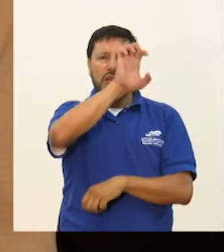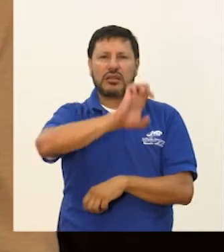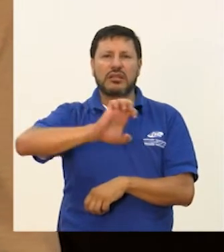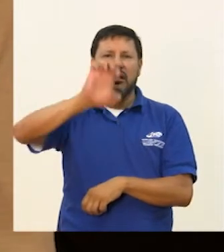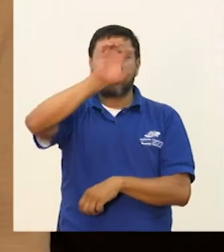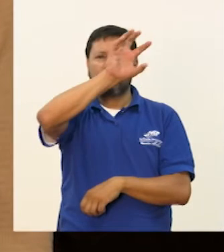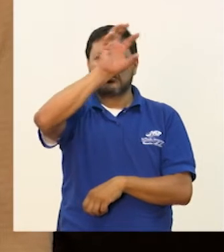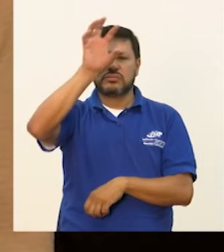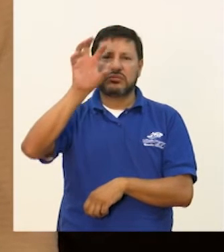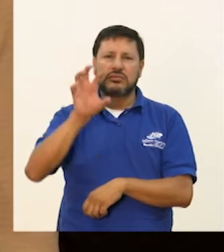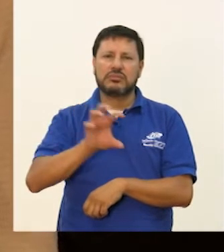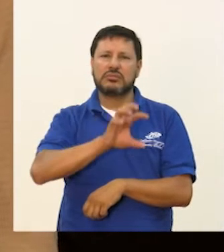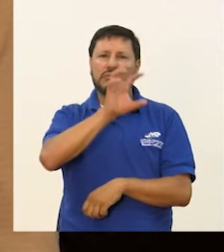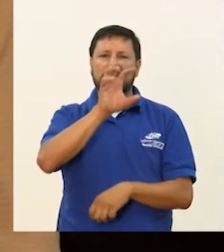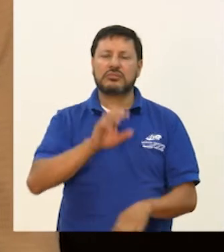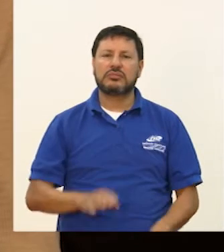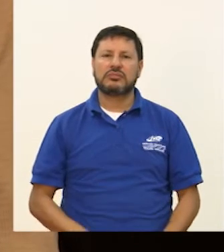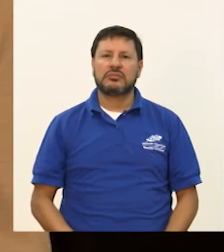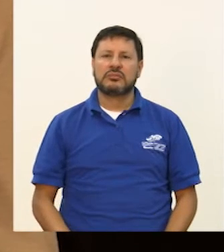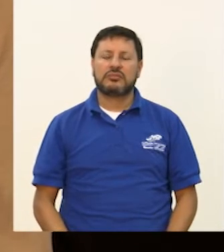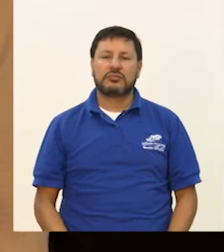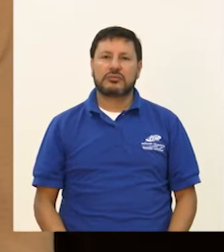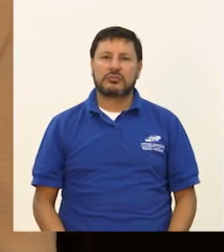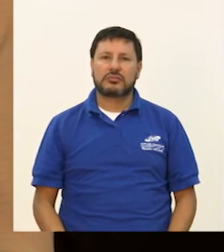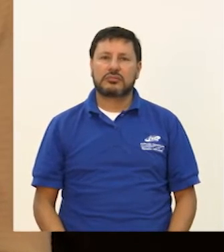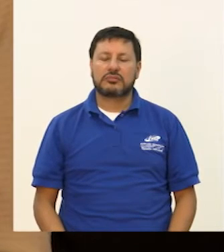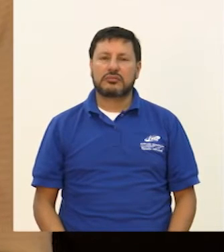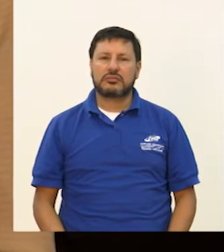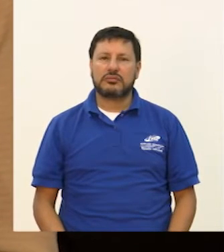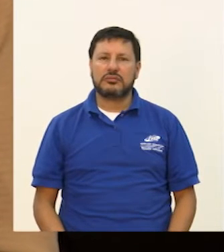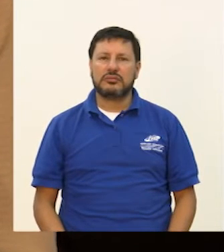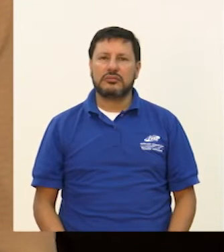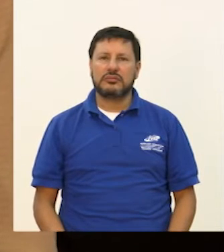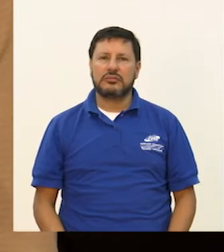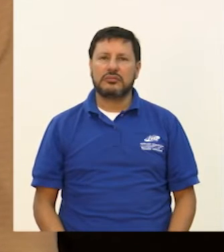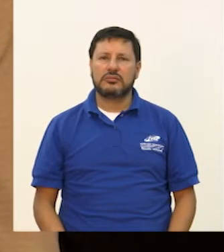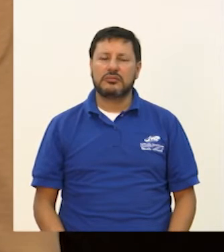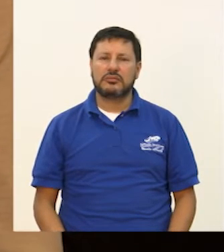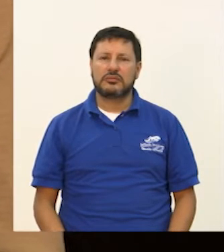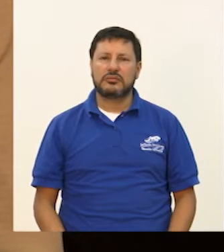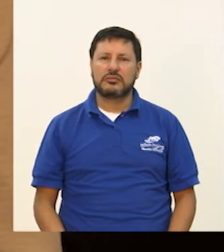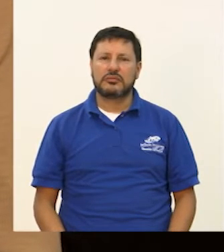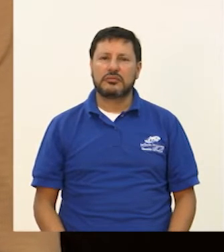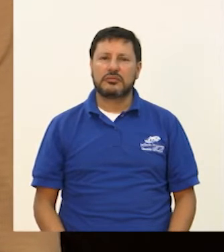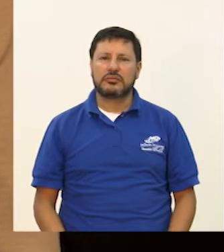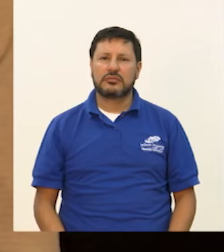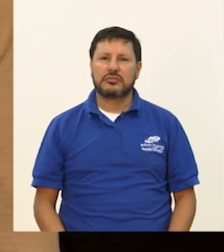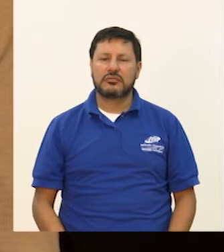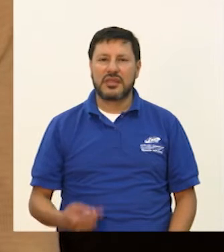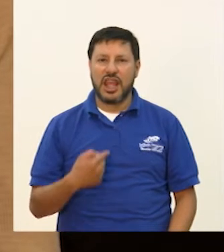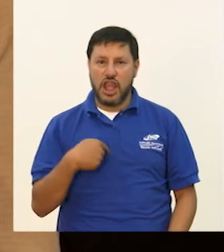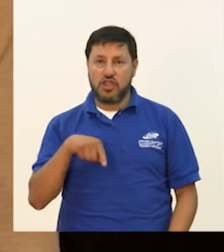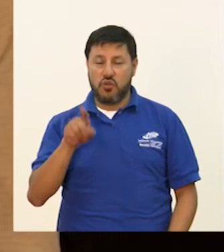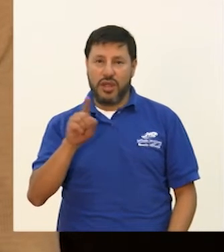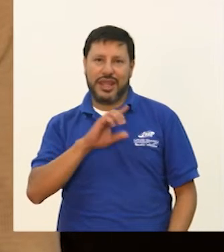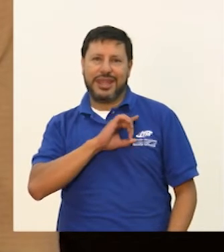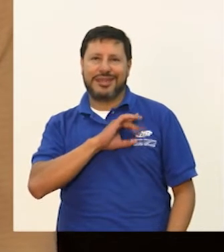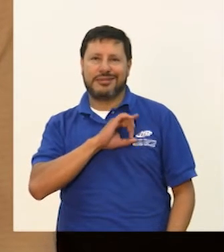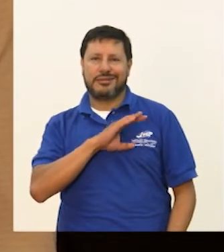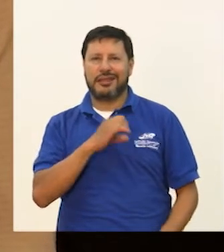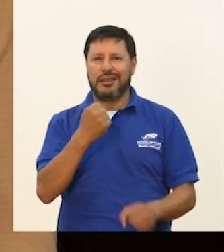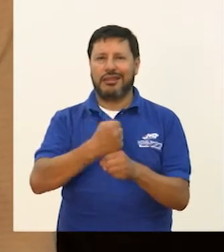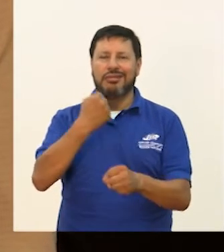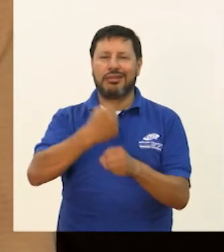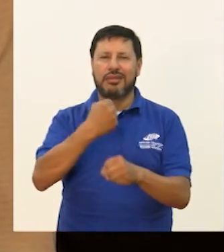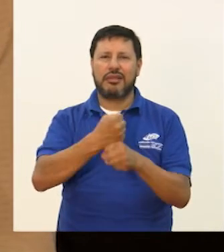altura. Es un laboratorio de aminoácidos, del metabolismo de aminoácidos e hipopsia. Yo estuve realizando la